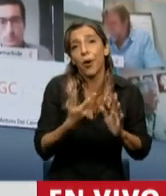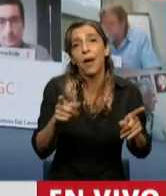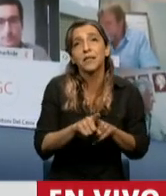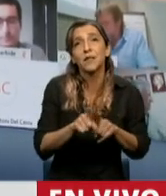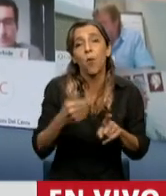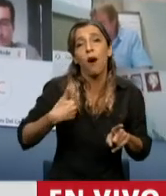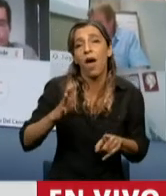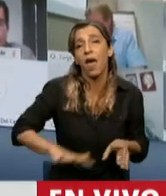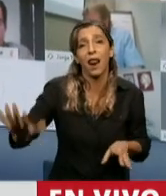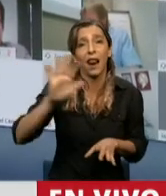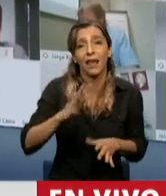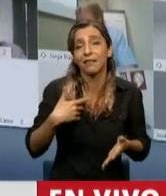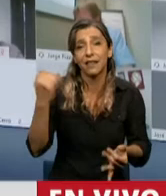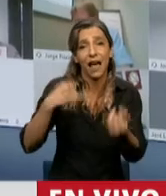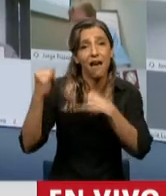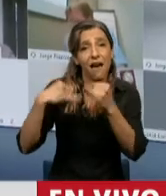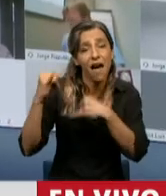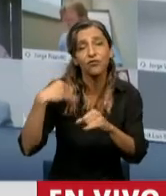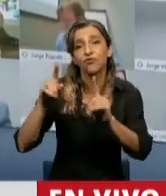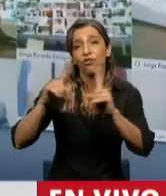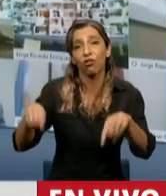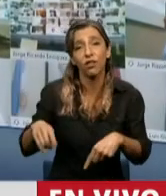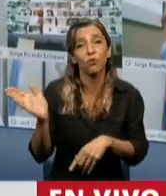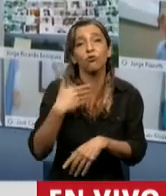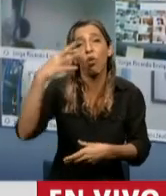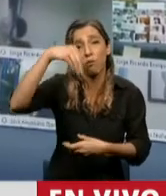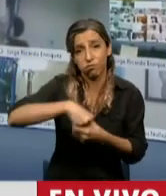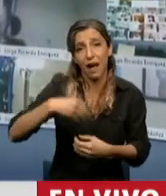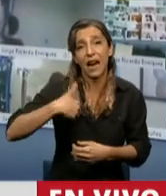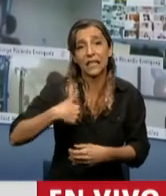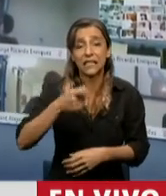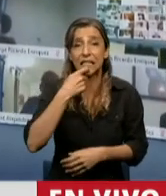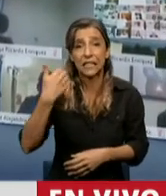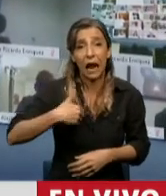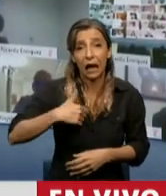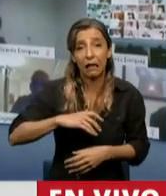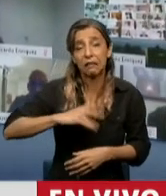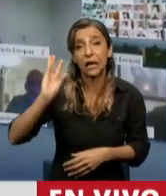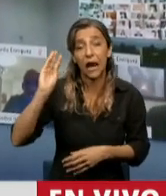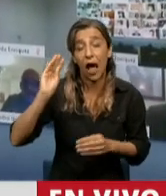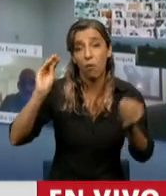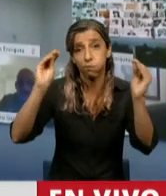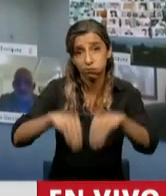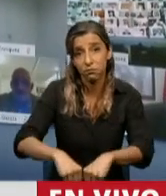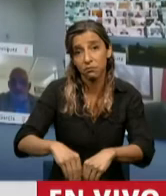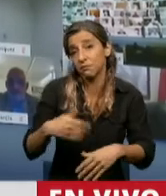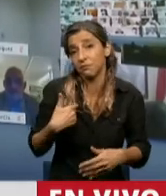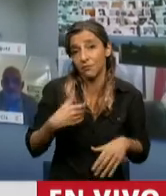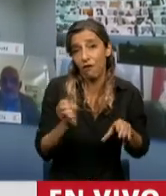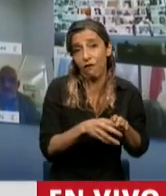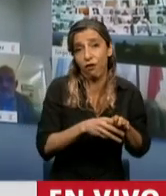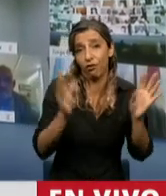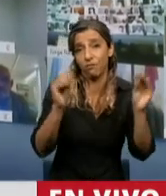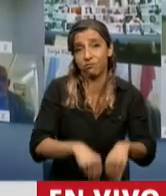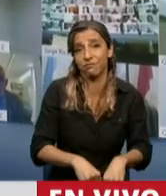Tiene títulos públicos y acciones argentinas. Si a la Argentina le va bien, el fondo sube, y si a Argentina le va mal, el fondo cae. Y, en definitiva, lo que hay ahí, que